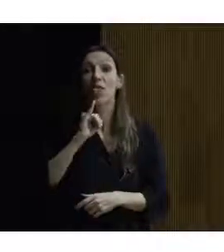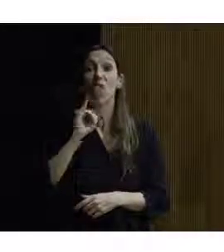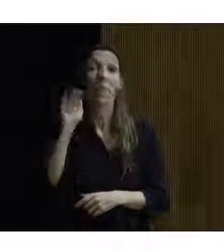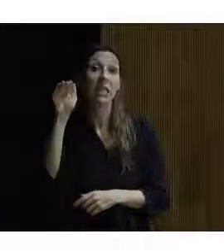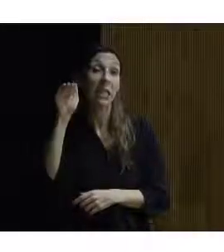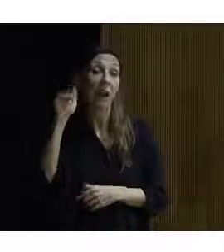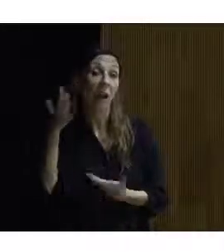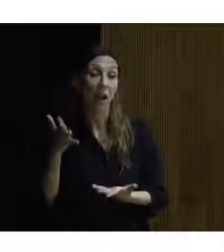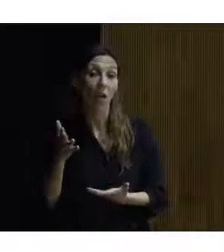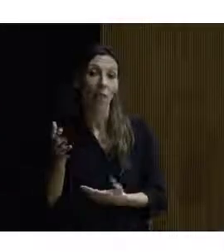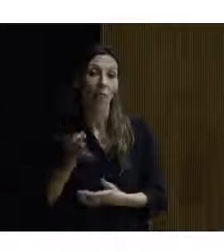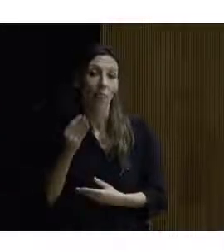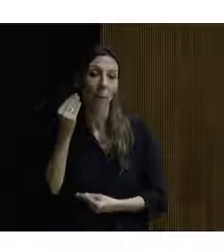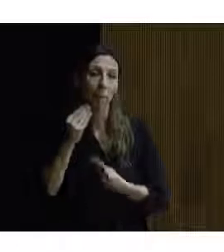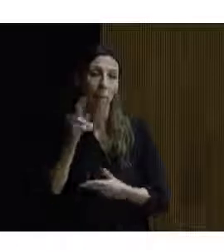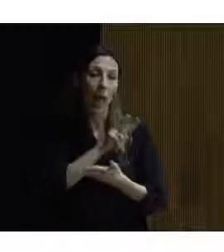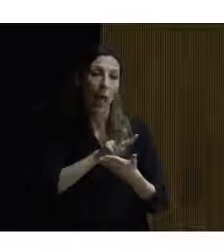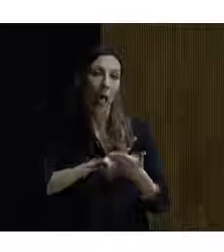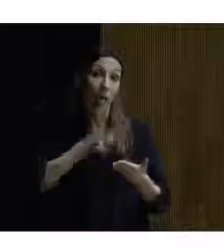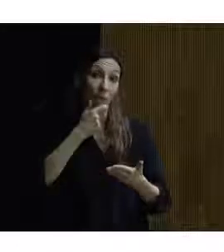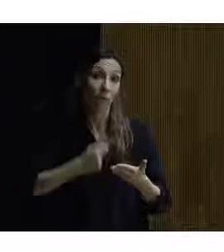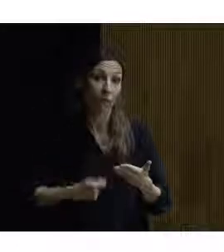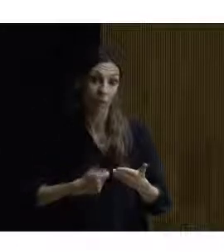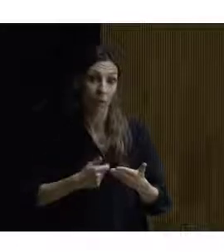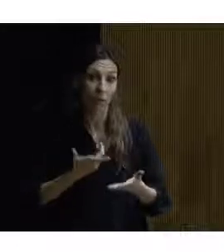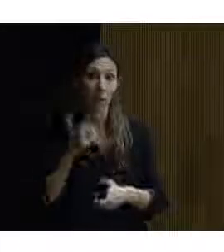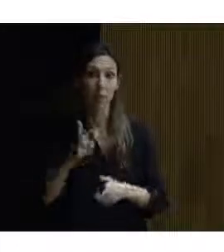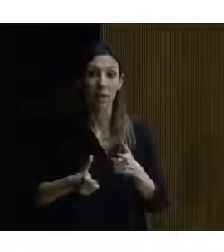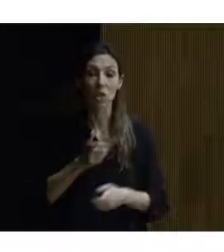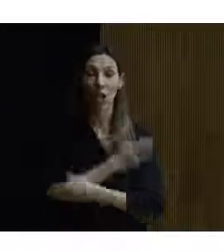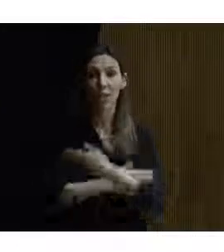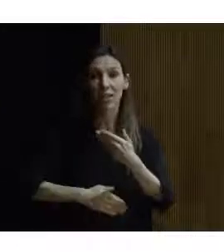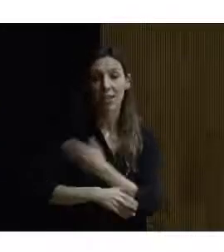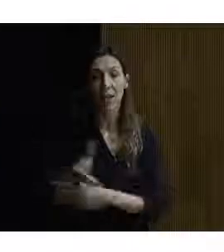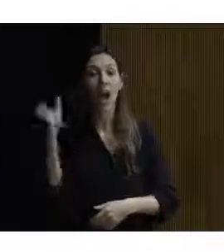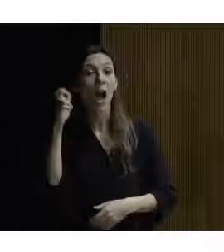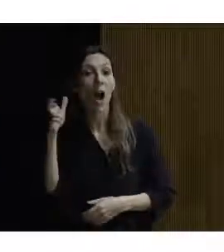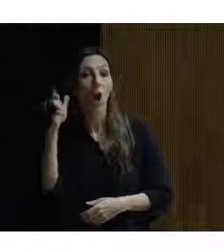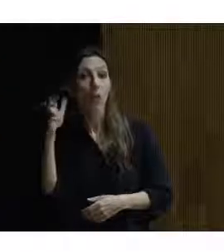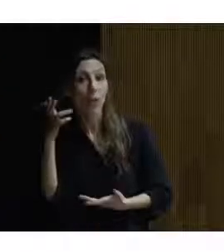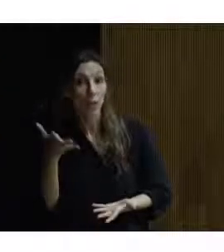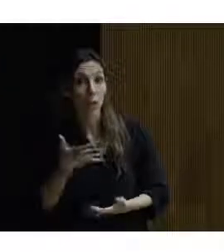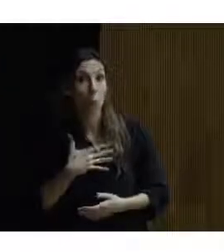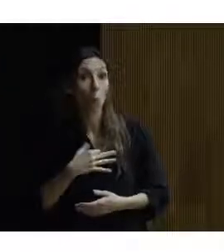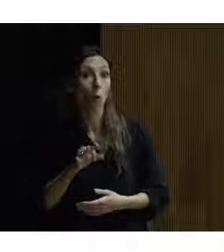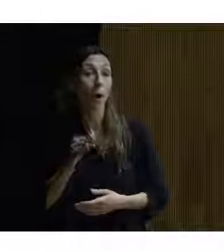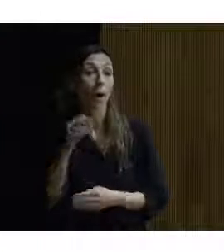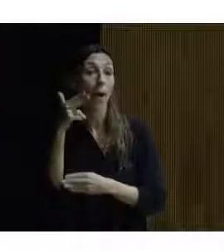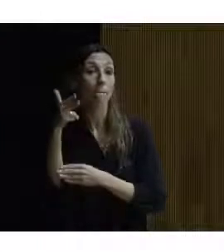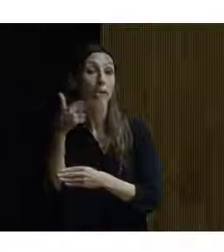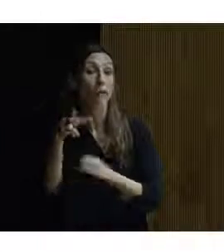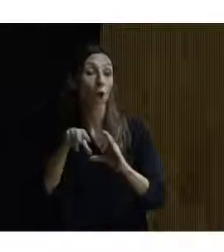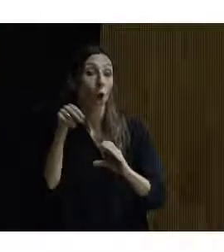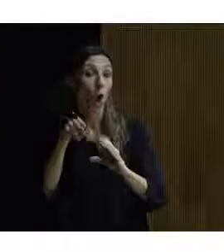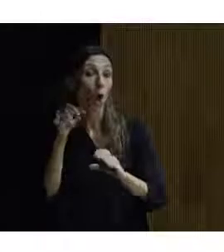en esa lectura fácil las personas que tienen discapacidad auditiva se pueden colgar vídeos en la